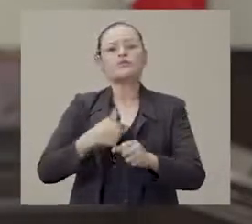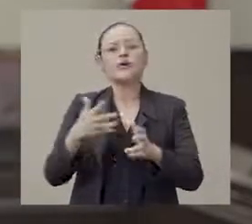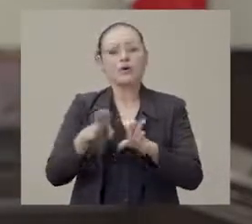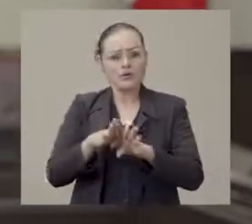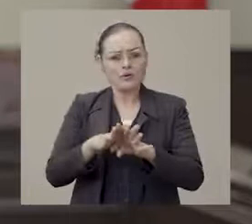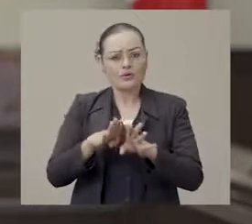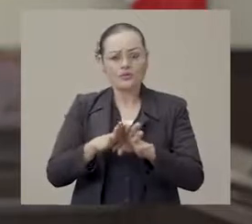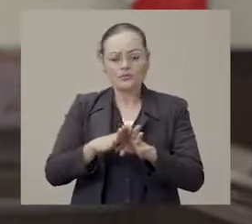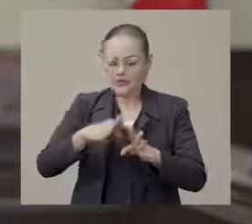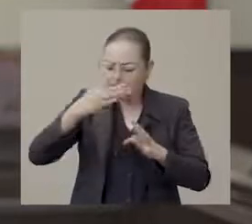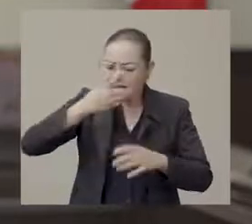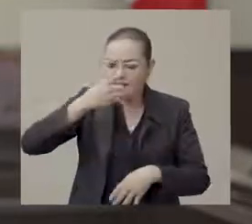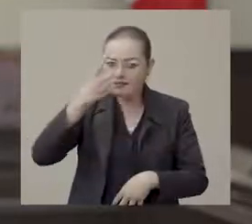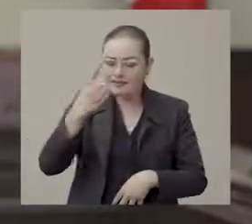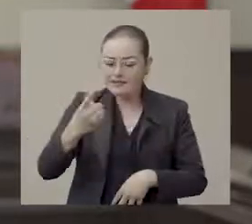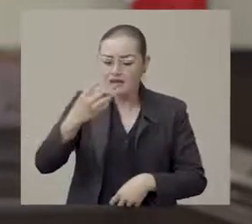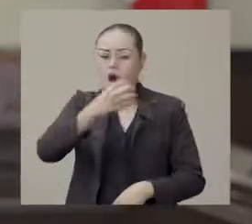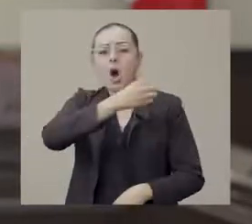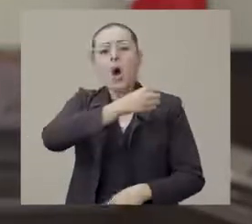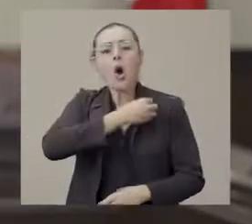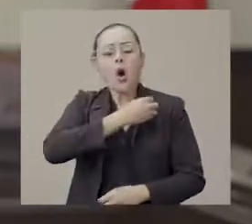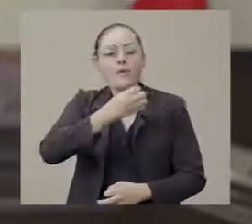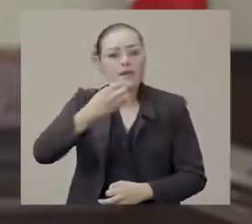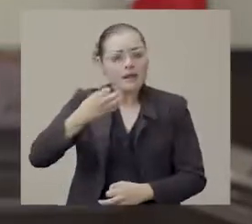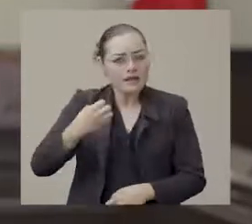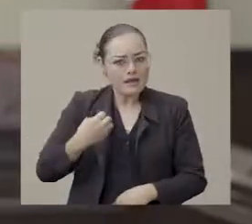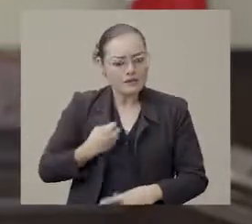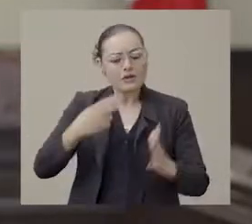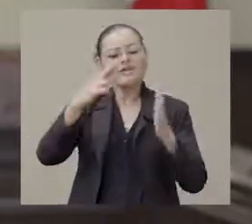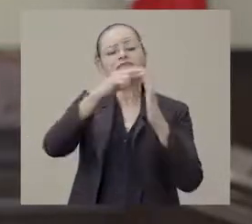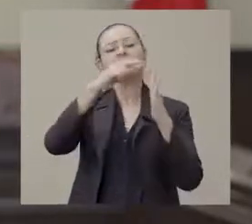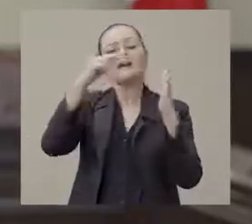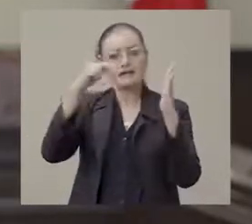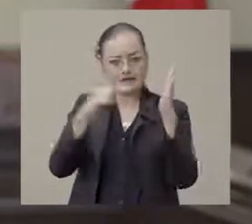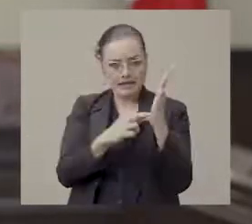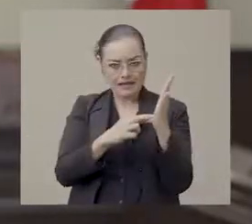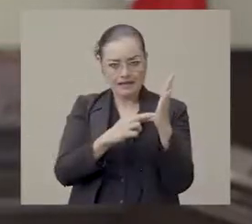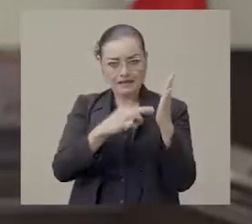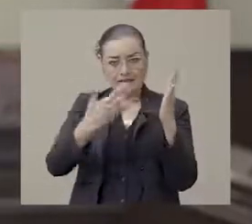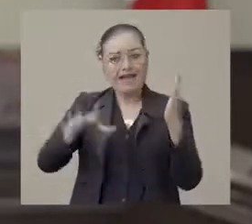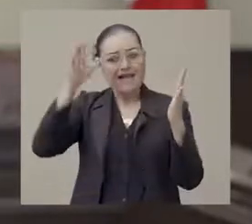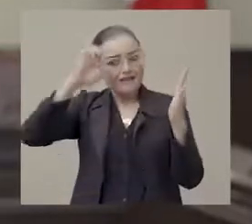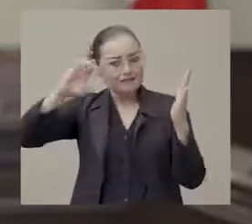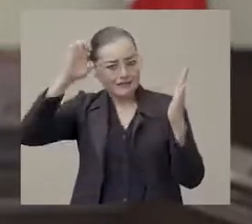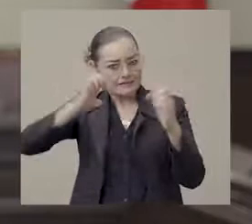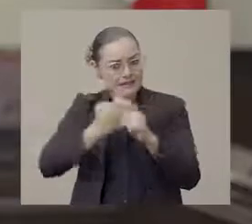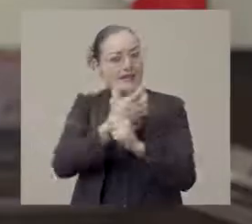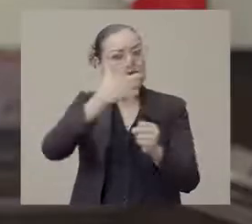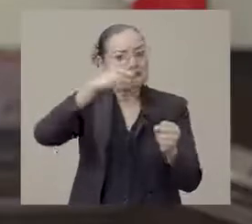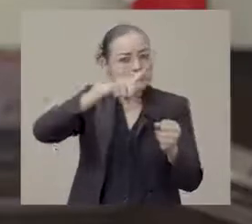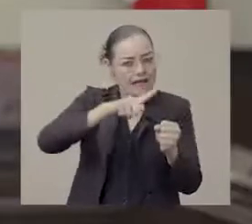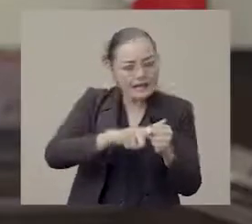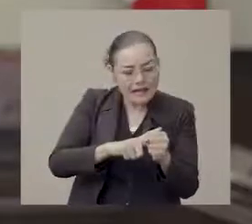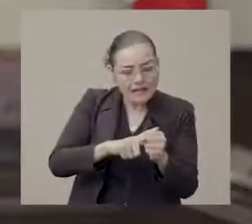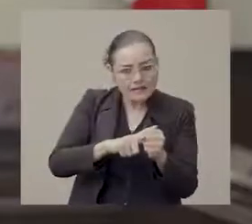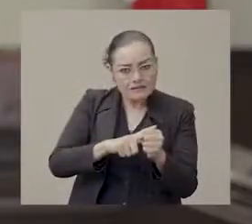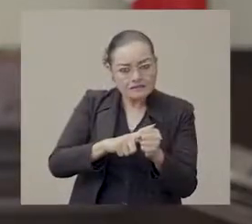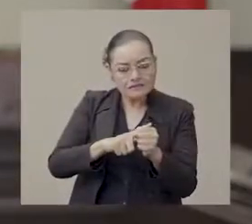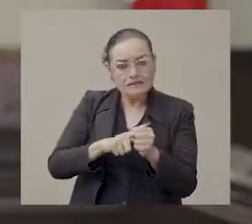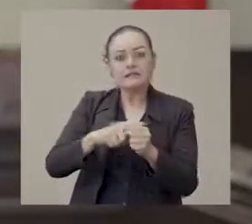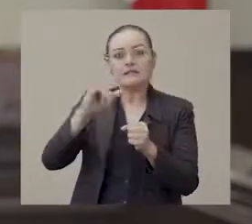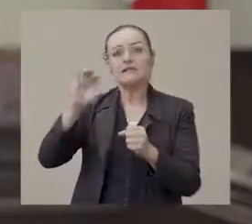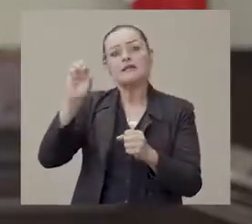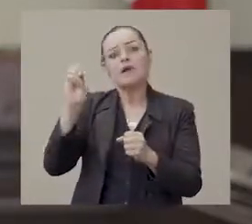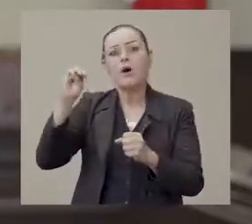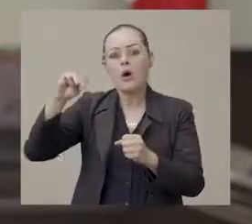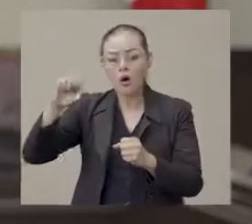acordado la aplicación obligatoria de algunas medidas que provienen de la experiencia estatal, pero también de recomendaciones